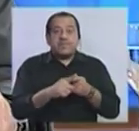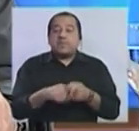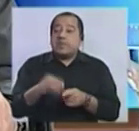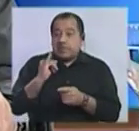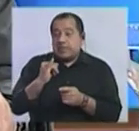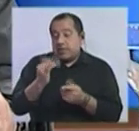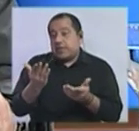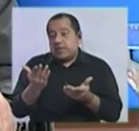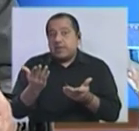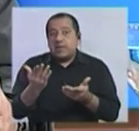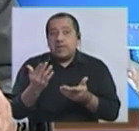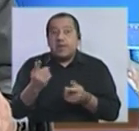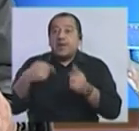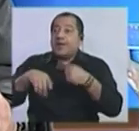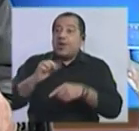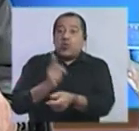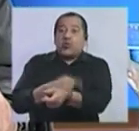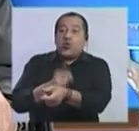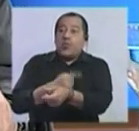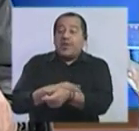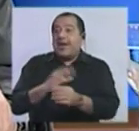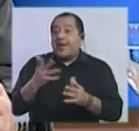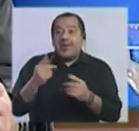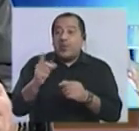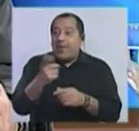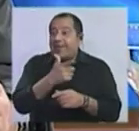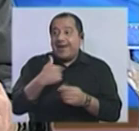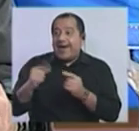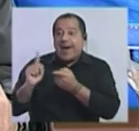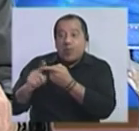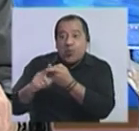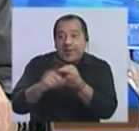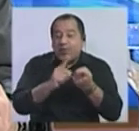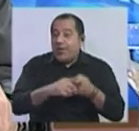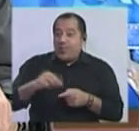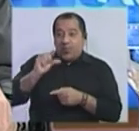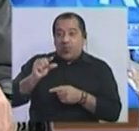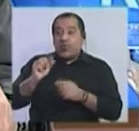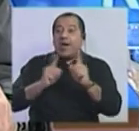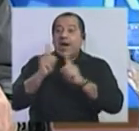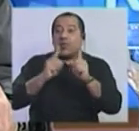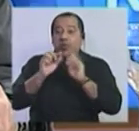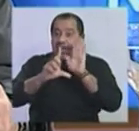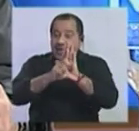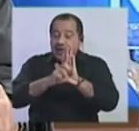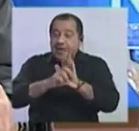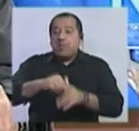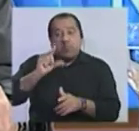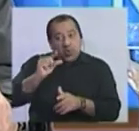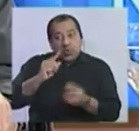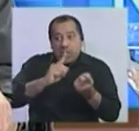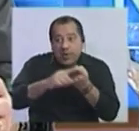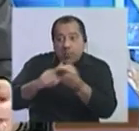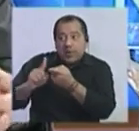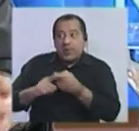sí. Se mal acostumbró a la falta de negociación y, de hecho, hubo algunas leyes que tuvieron que ser negociadas por